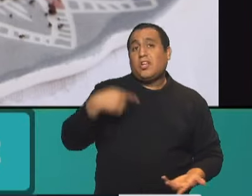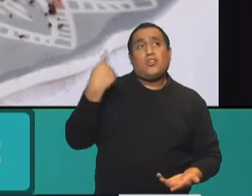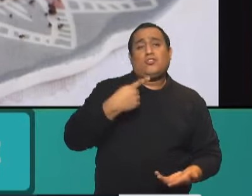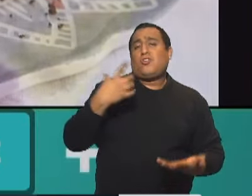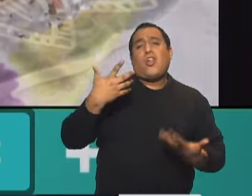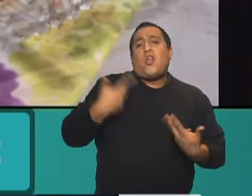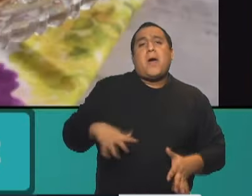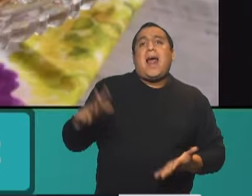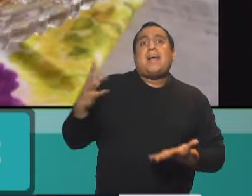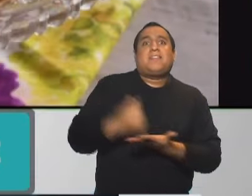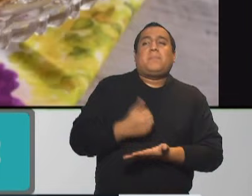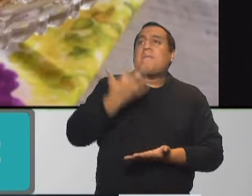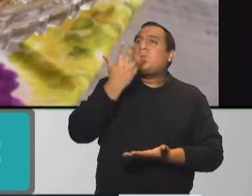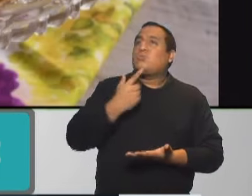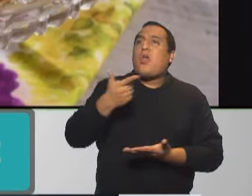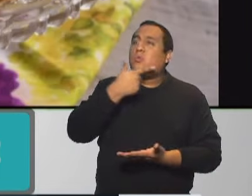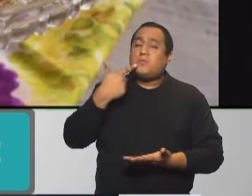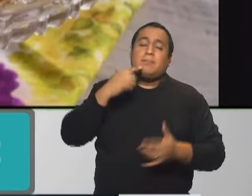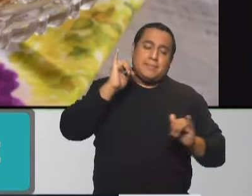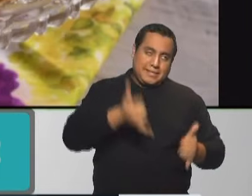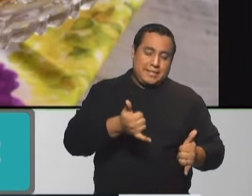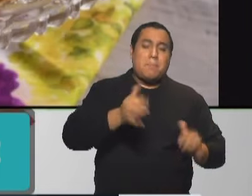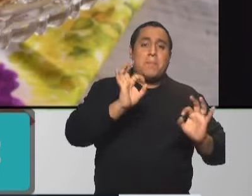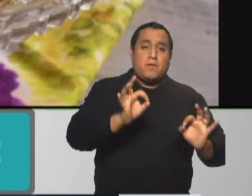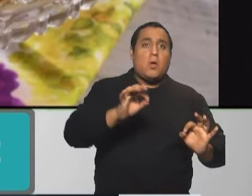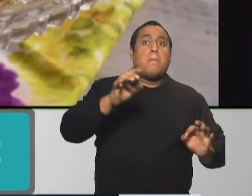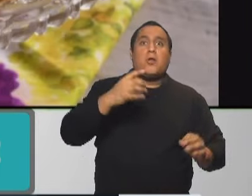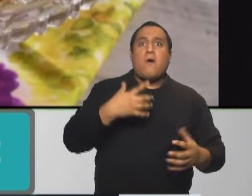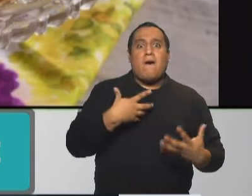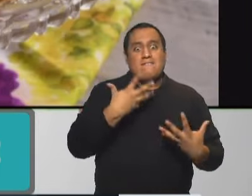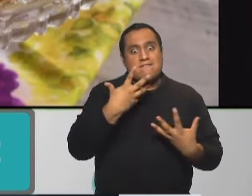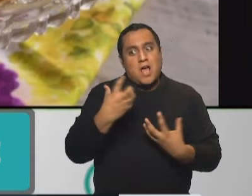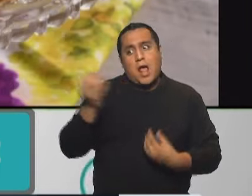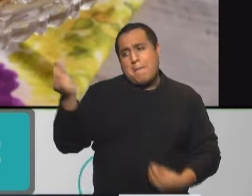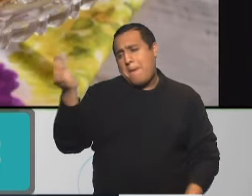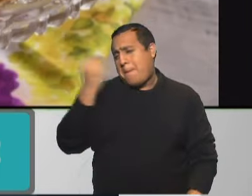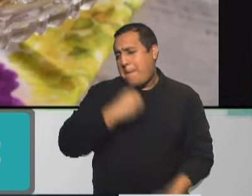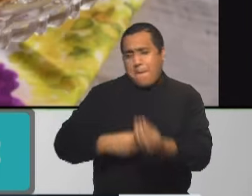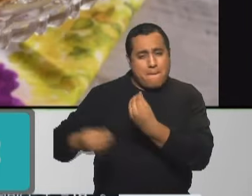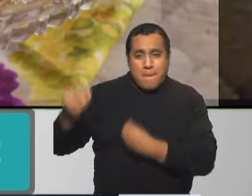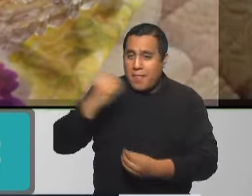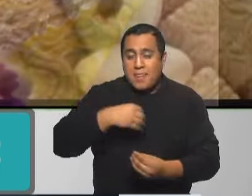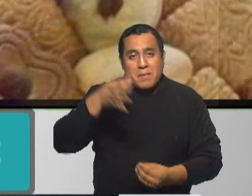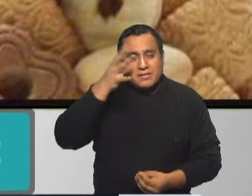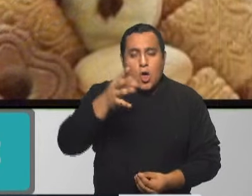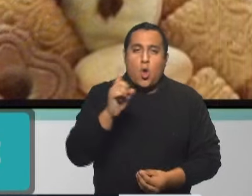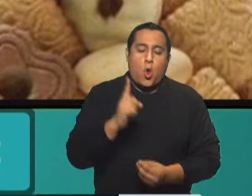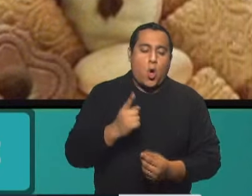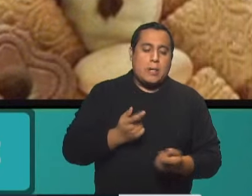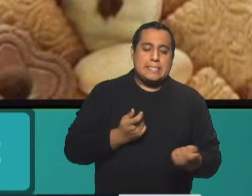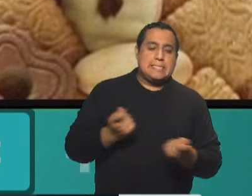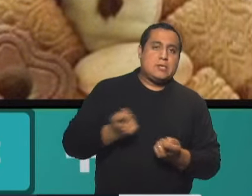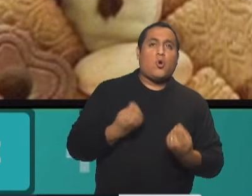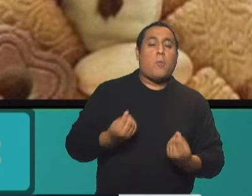gusta esto. Totalmente, lo legalizamos. Ahora, ¿cómo podemos controlar esa ansiedad cuando ya se va a un límite que deja de ser